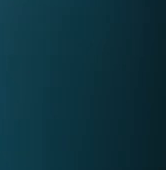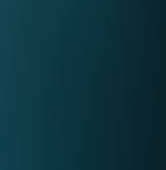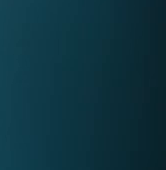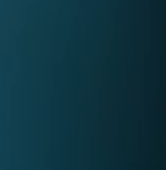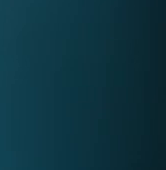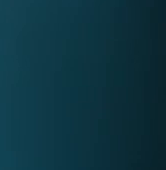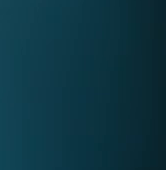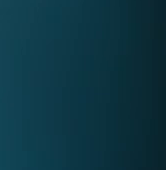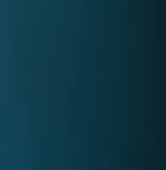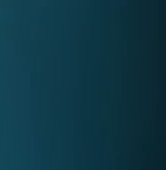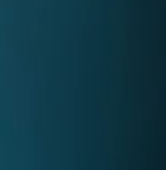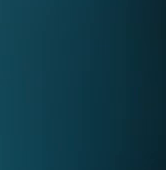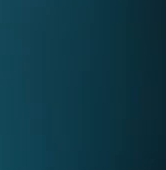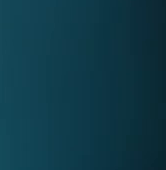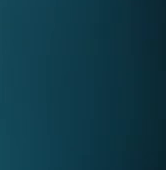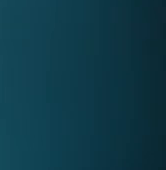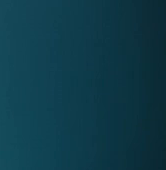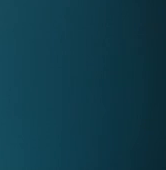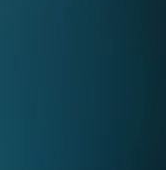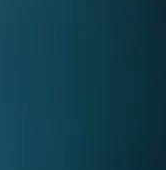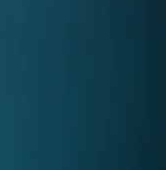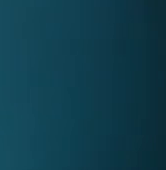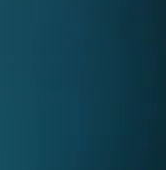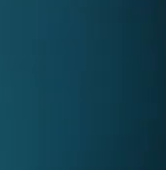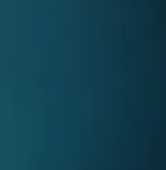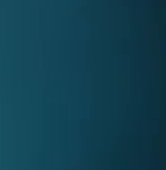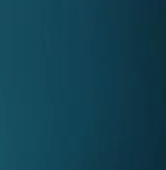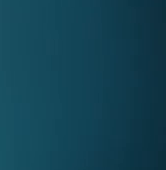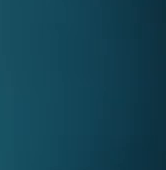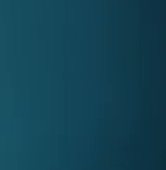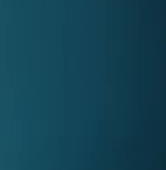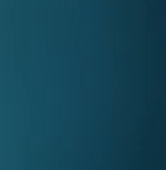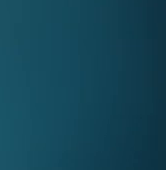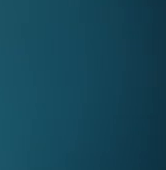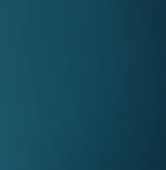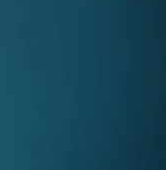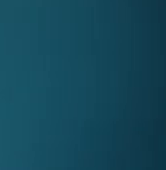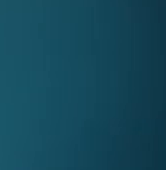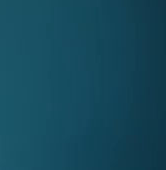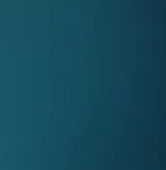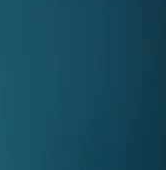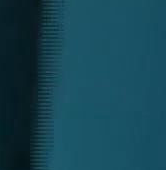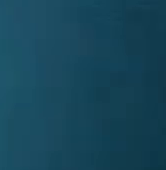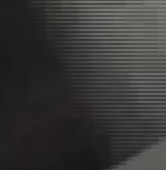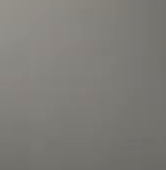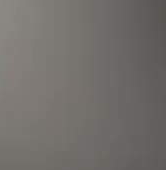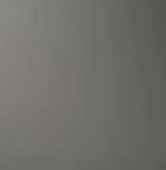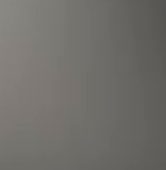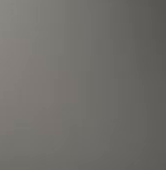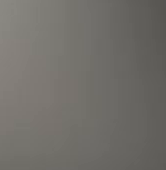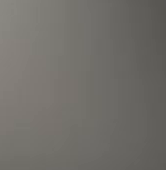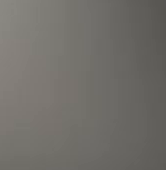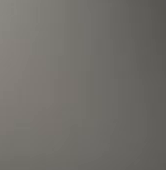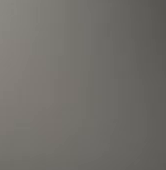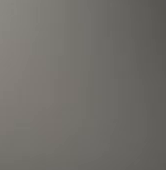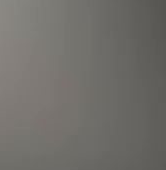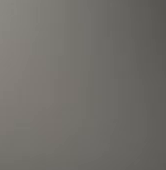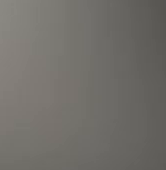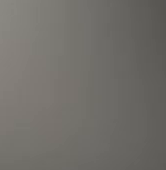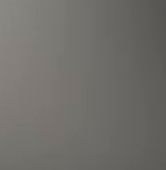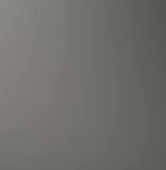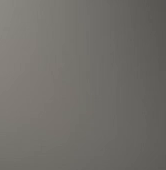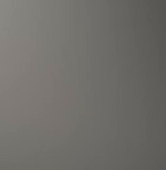sumergible es parte del proyecto LOS 52 que tiene como misión hallar los 52 submarinos